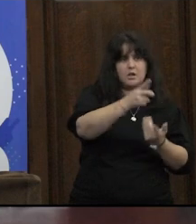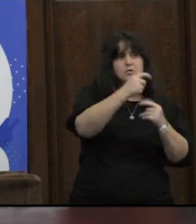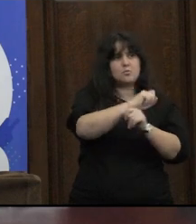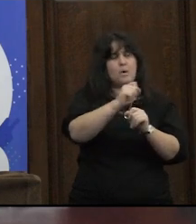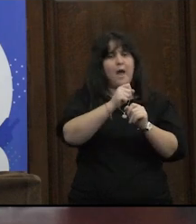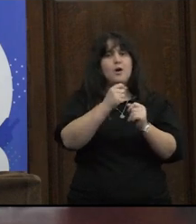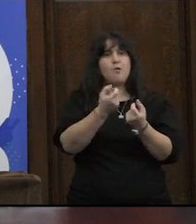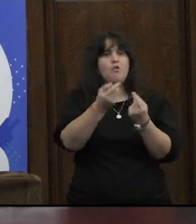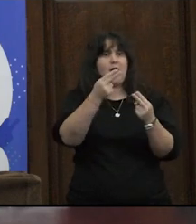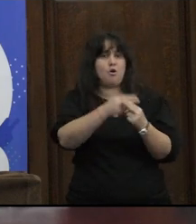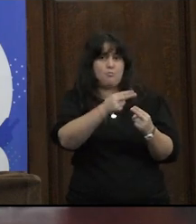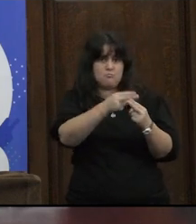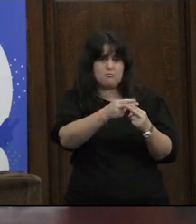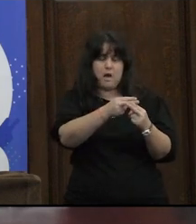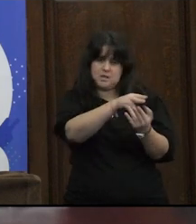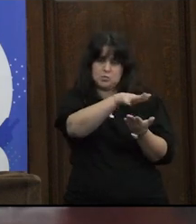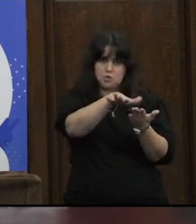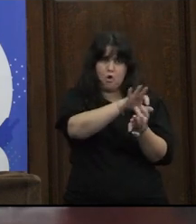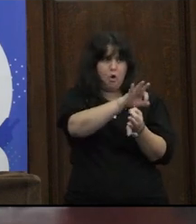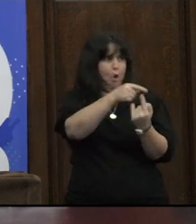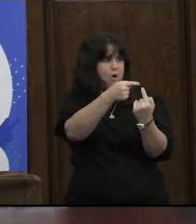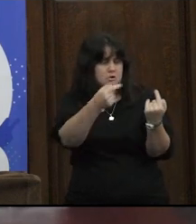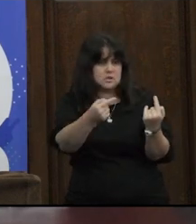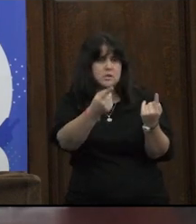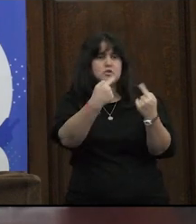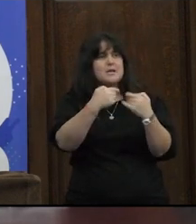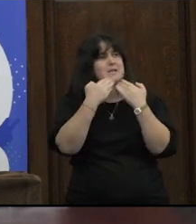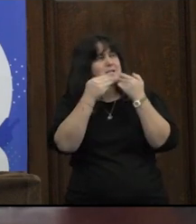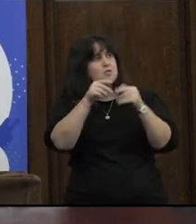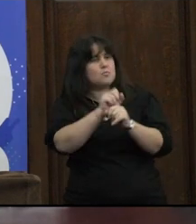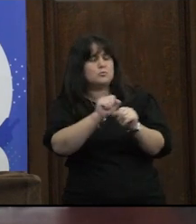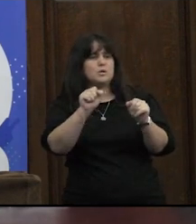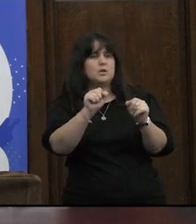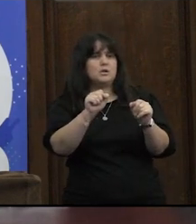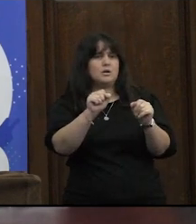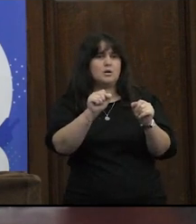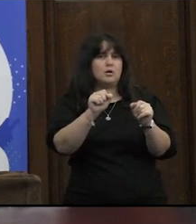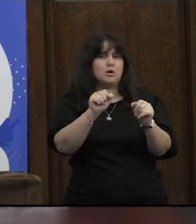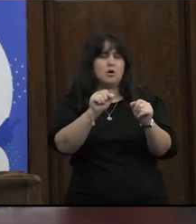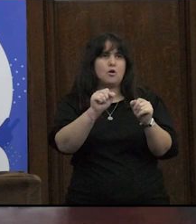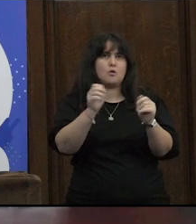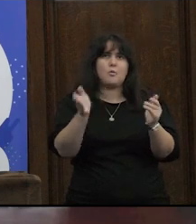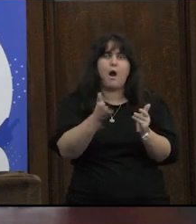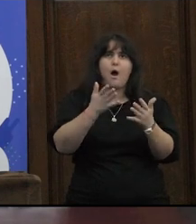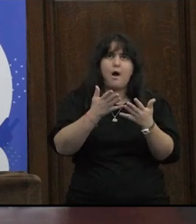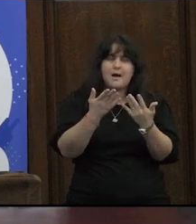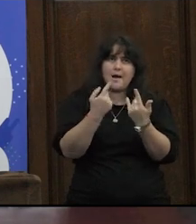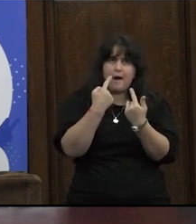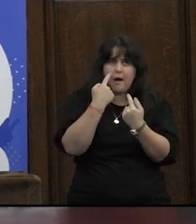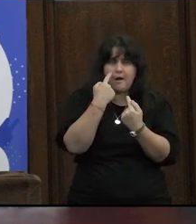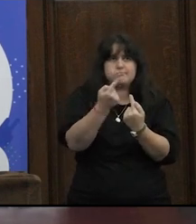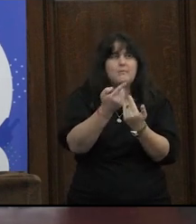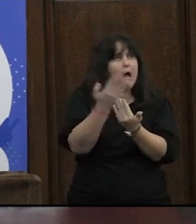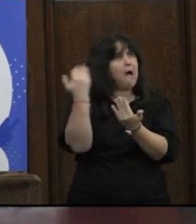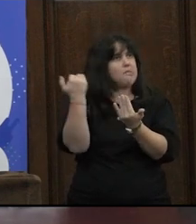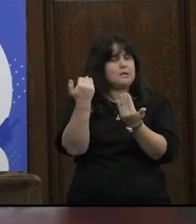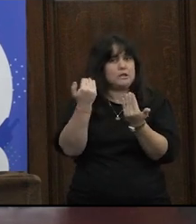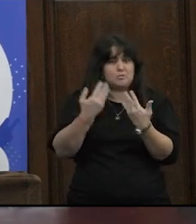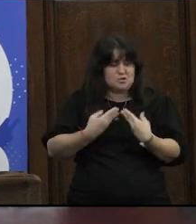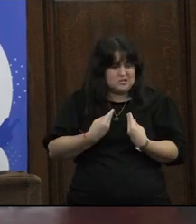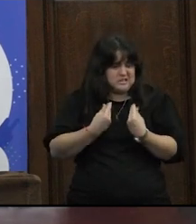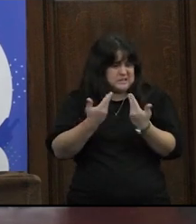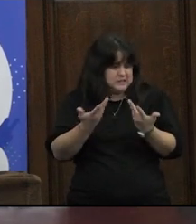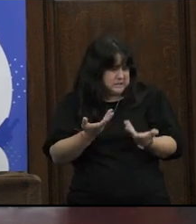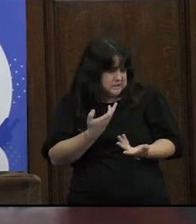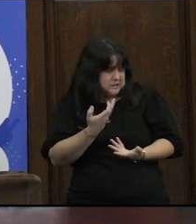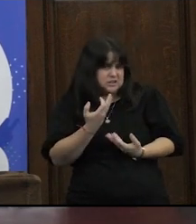poder poner nombre implica que vos podés producir un sentido donde antes tenías